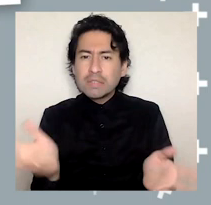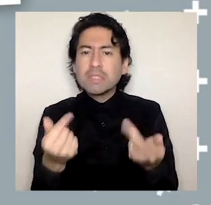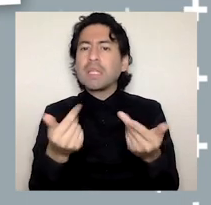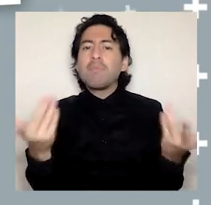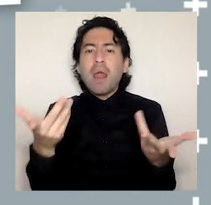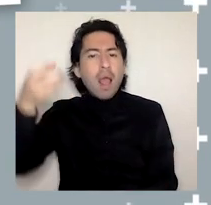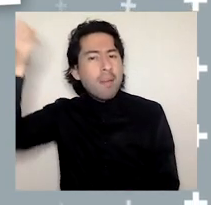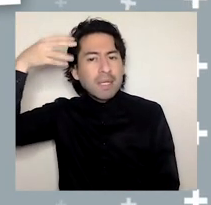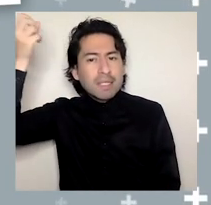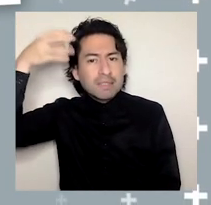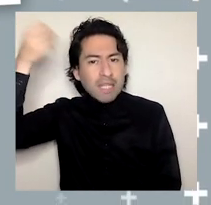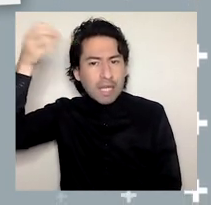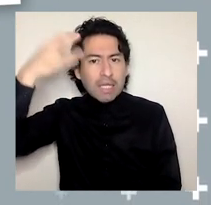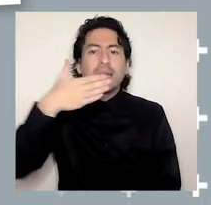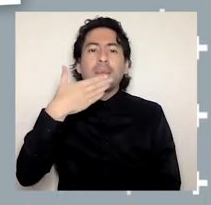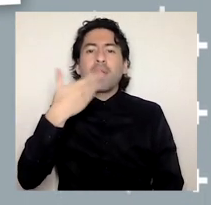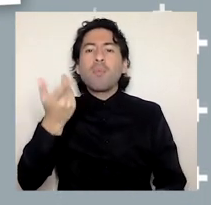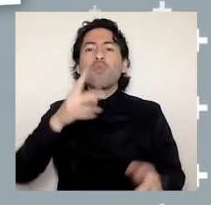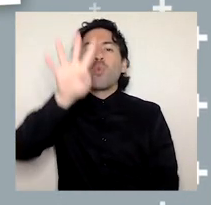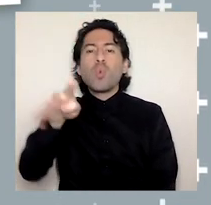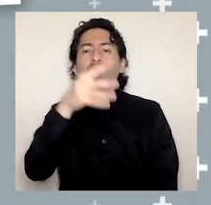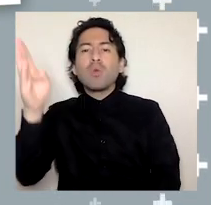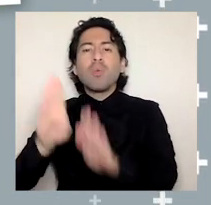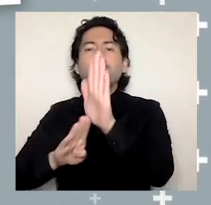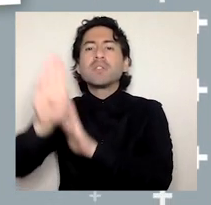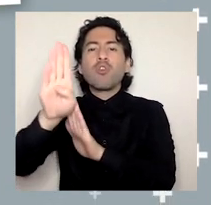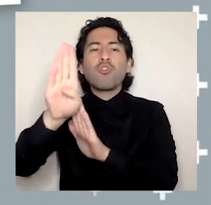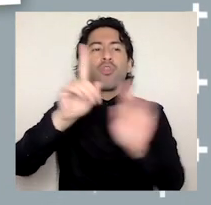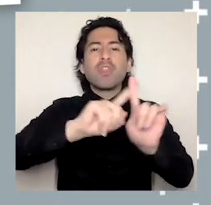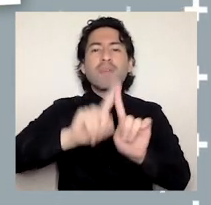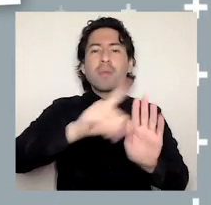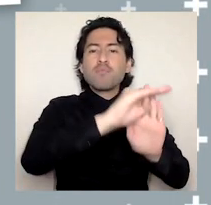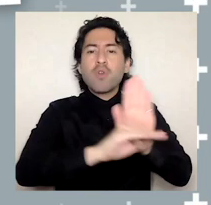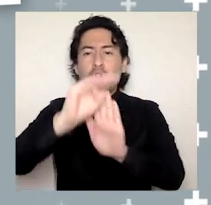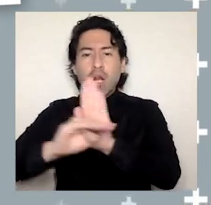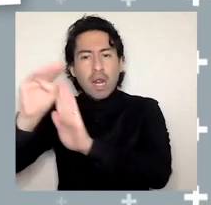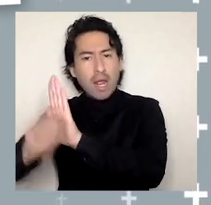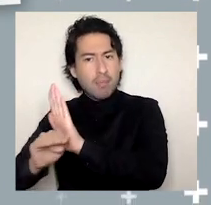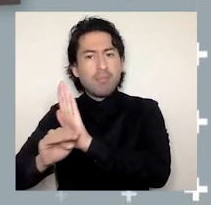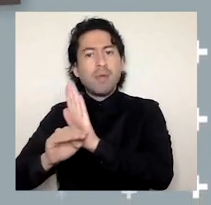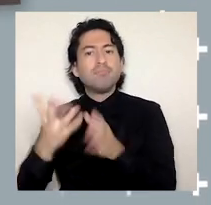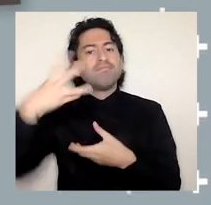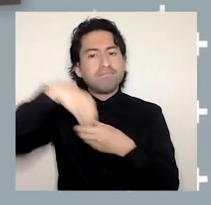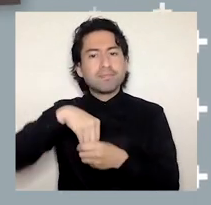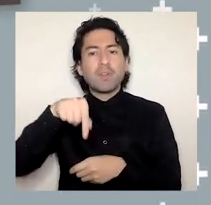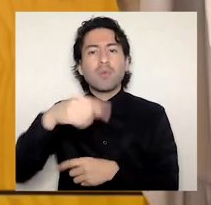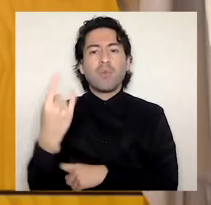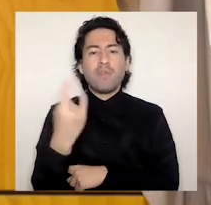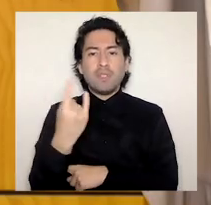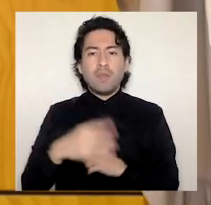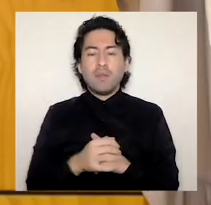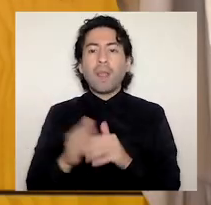la adaptación del aprendizaje y el desarrollo del currículum para los programas de pregrado que imparte la universidad.